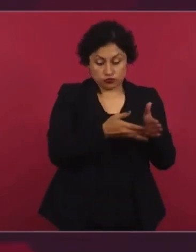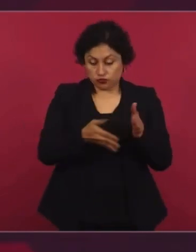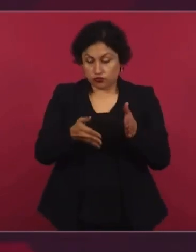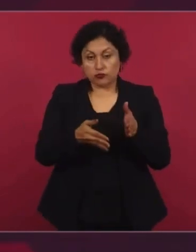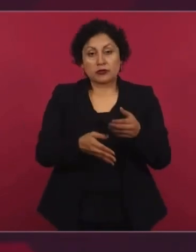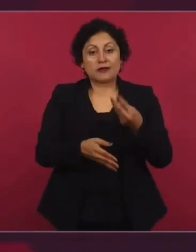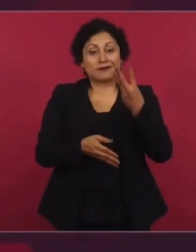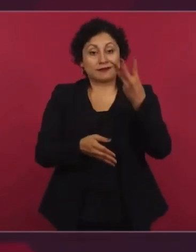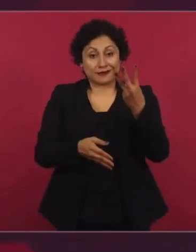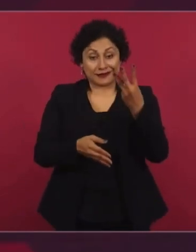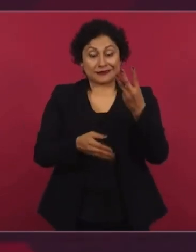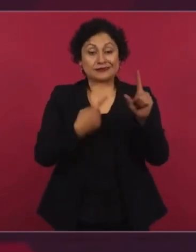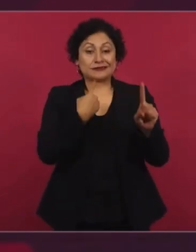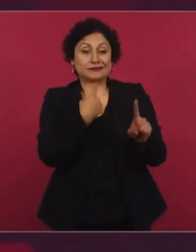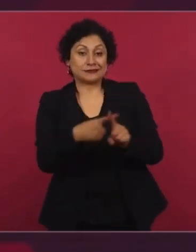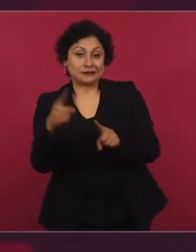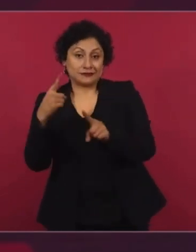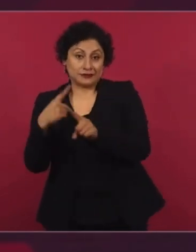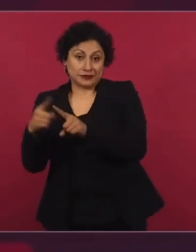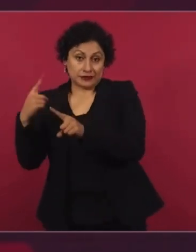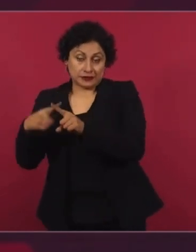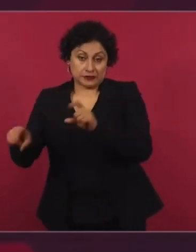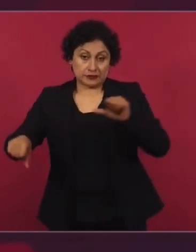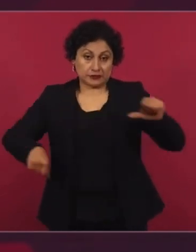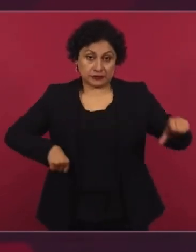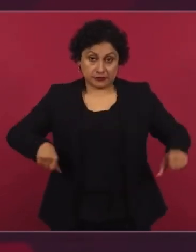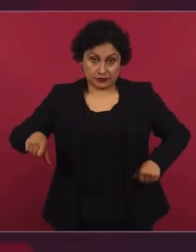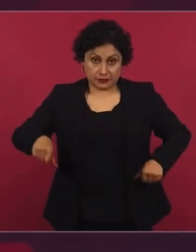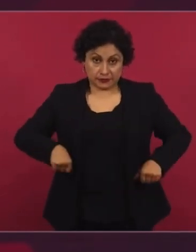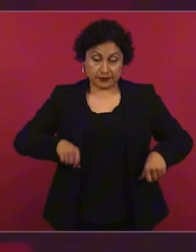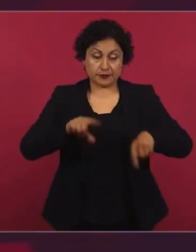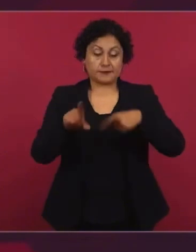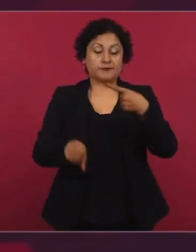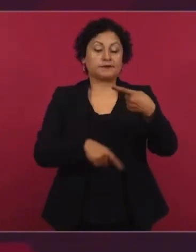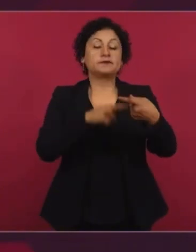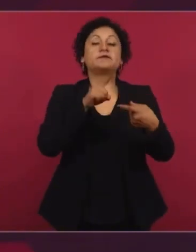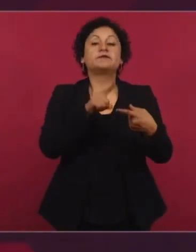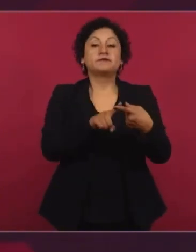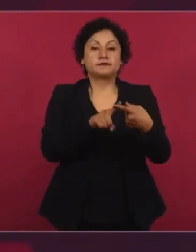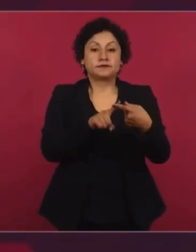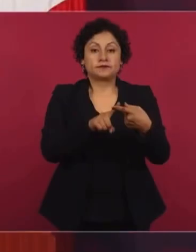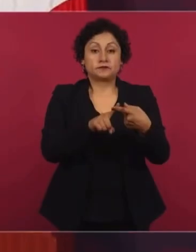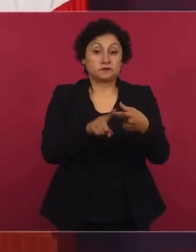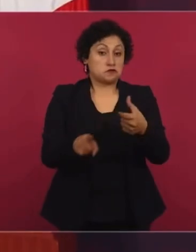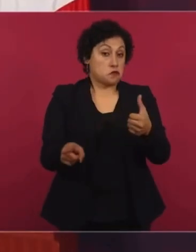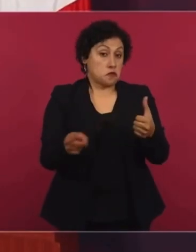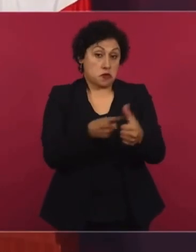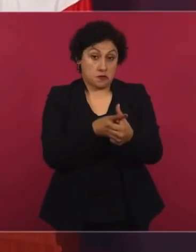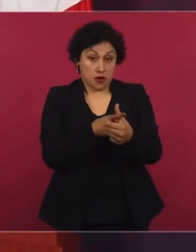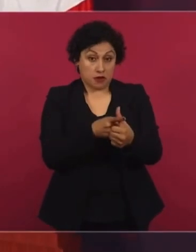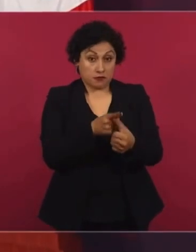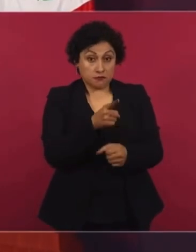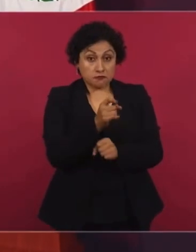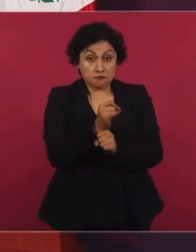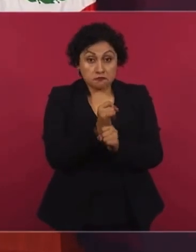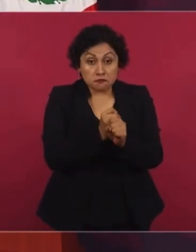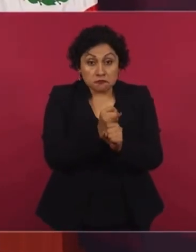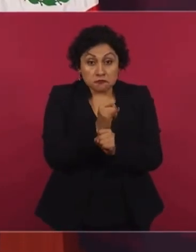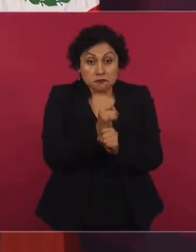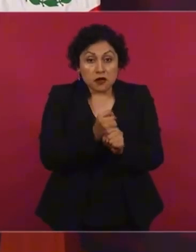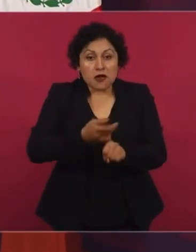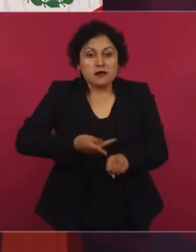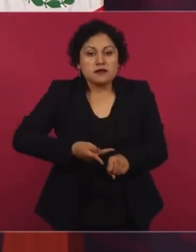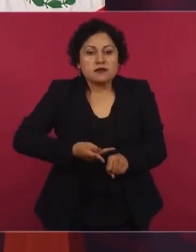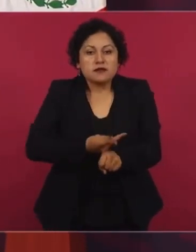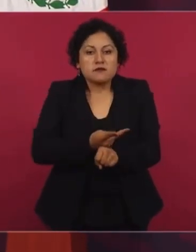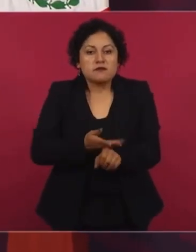Primero, saber bien qué sucedió la noche del